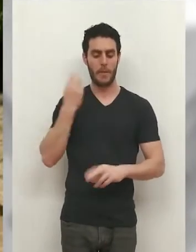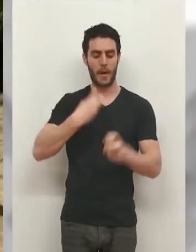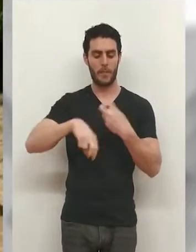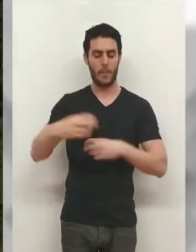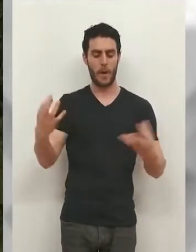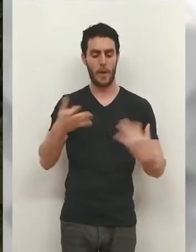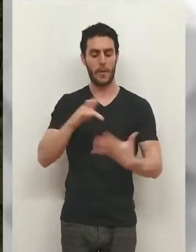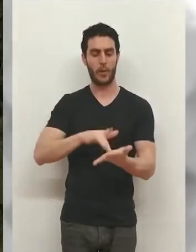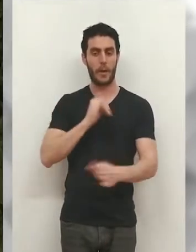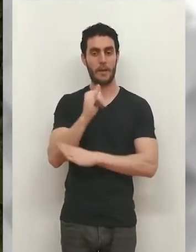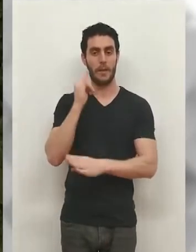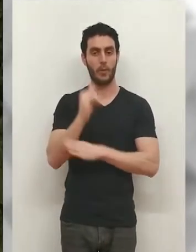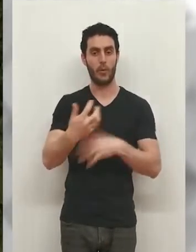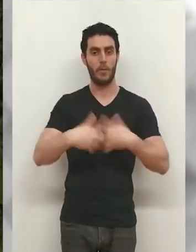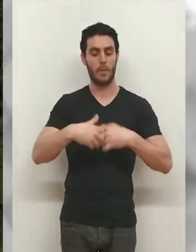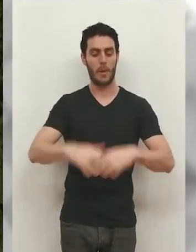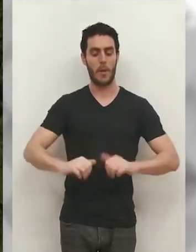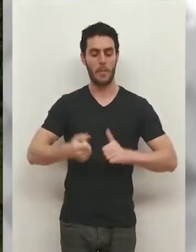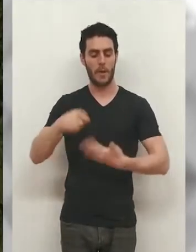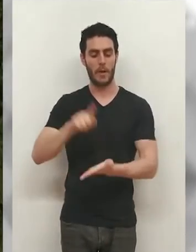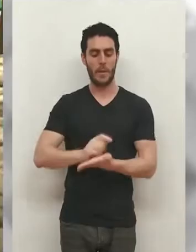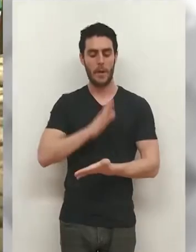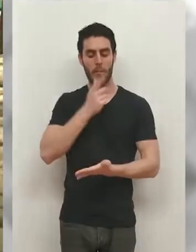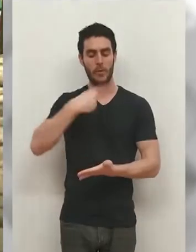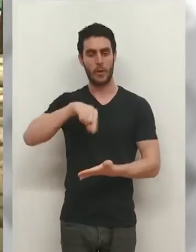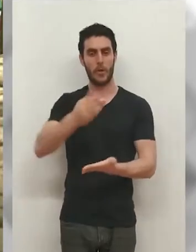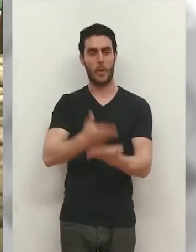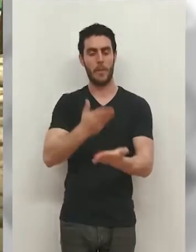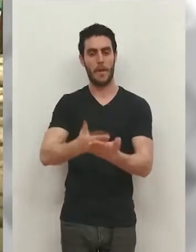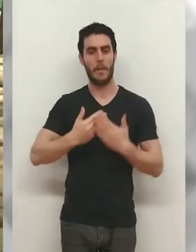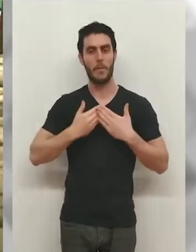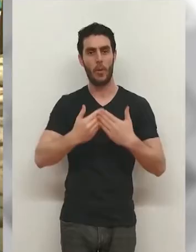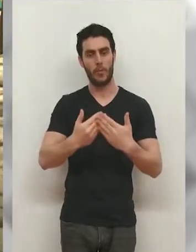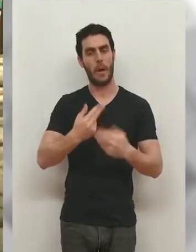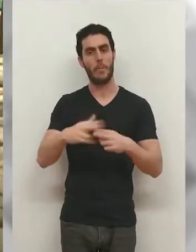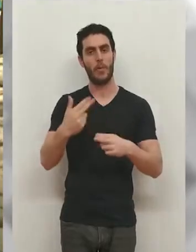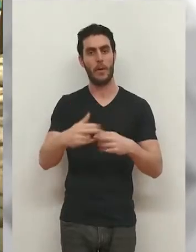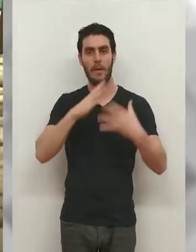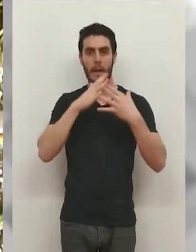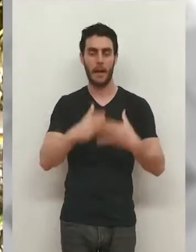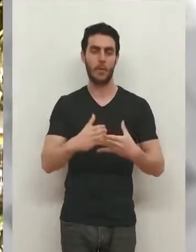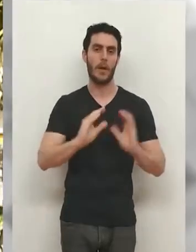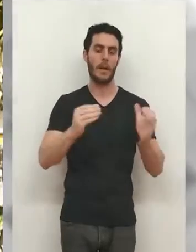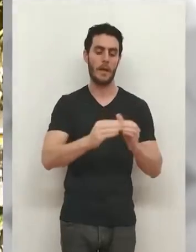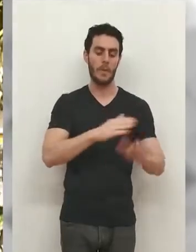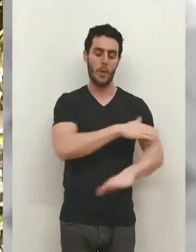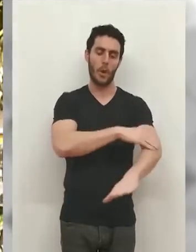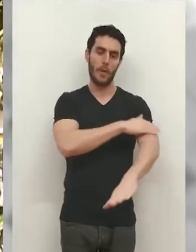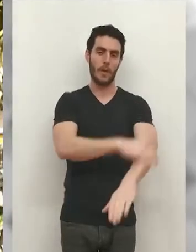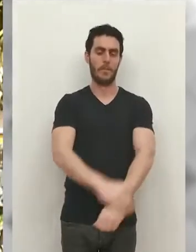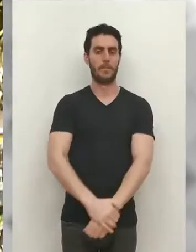esté reformada cuando el instituto vuelva a estar en funcionamiento y por eso han reclamado voluntad política al actual equipo de gobierno.